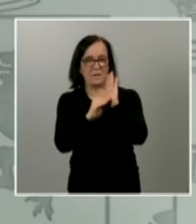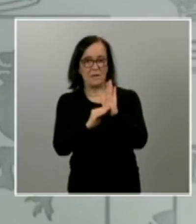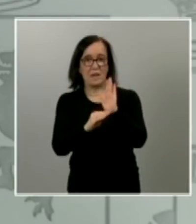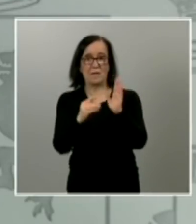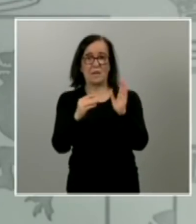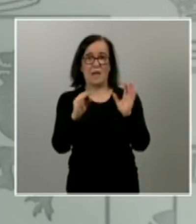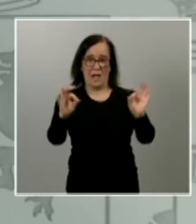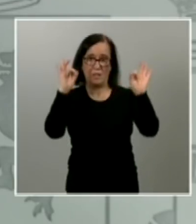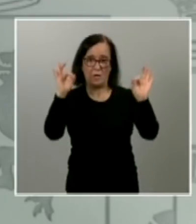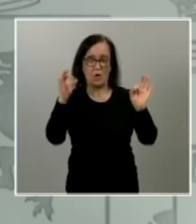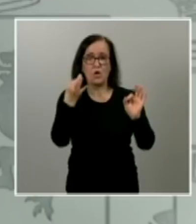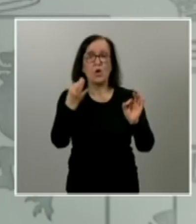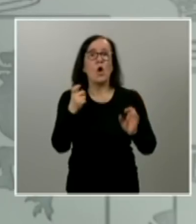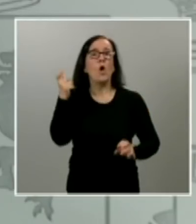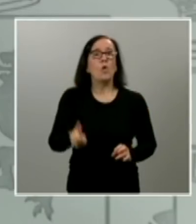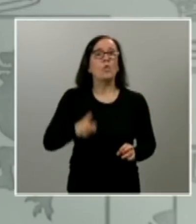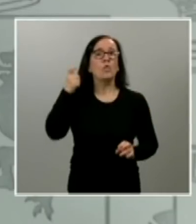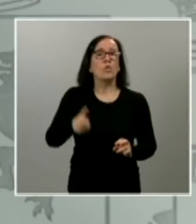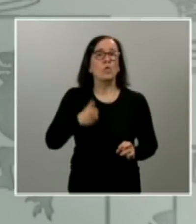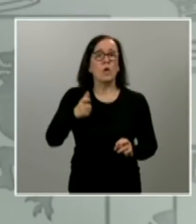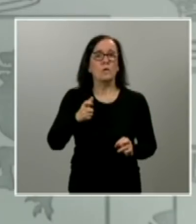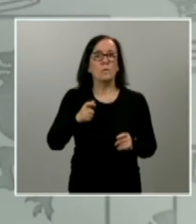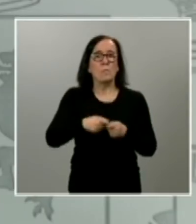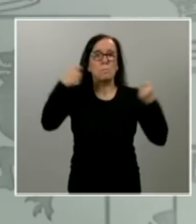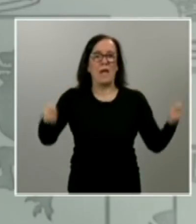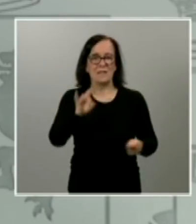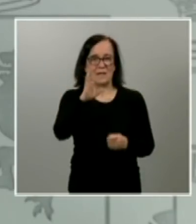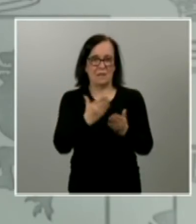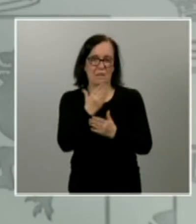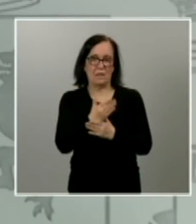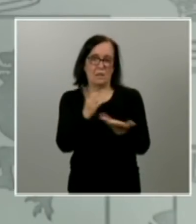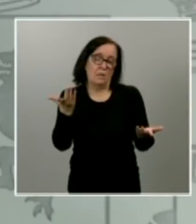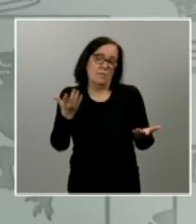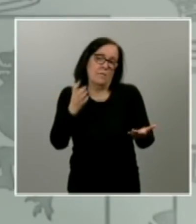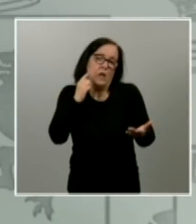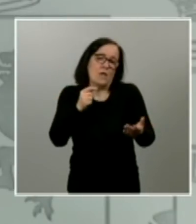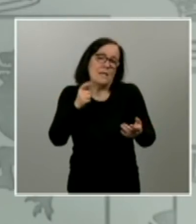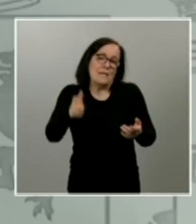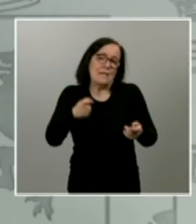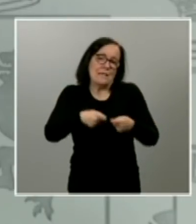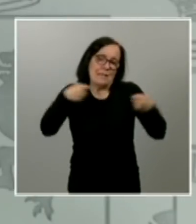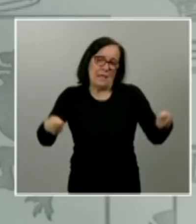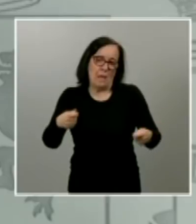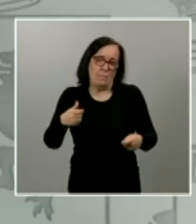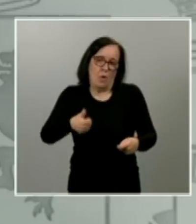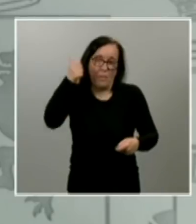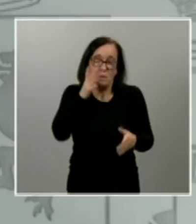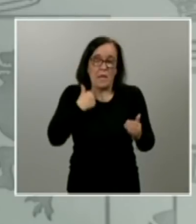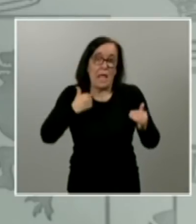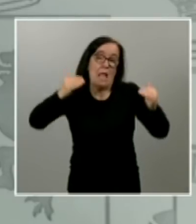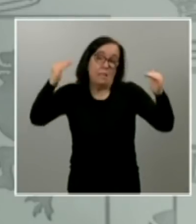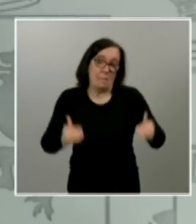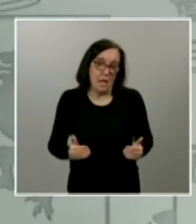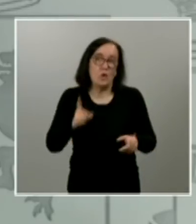no van a durar otros 15 días van a durar un tiempo más será el menor posible en